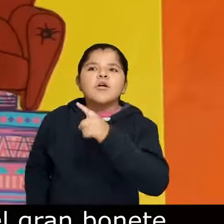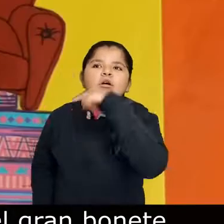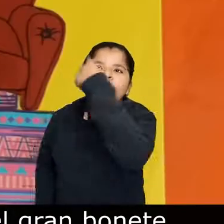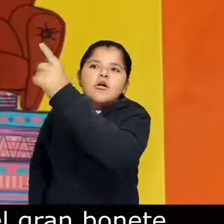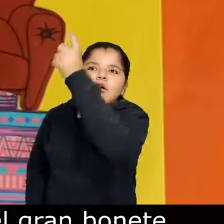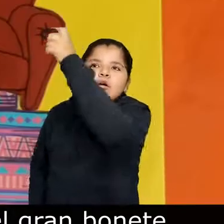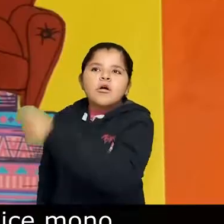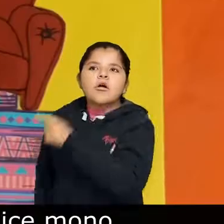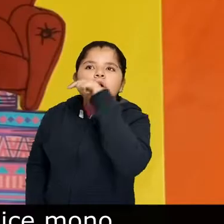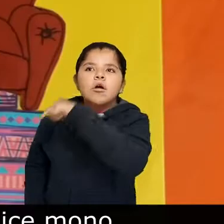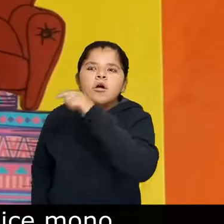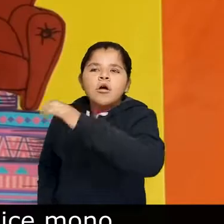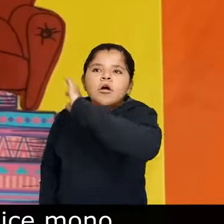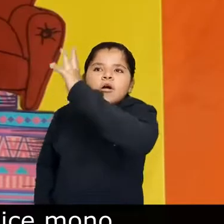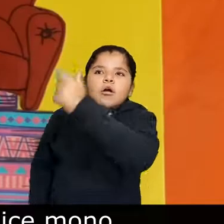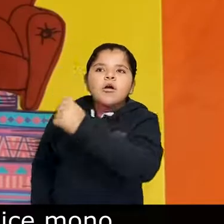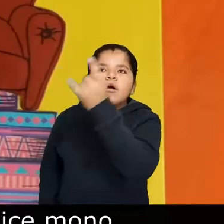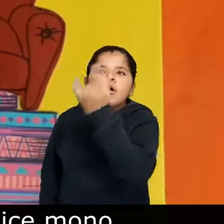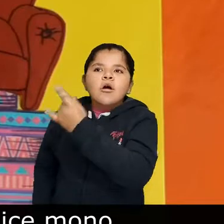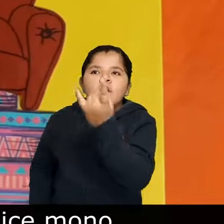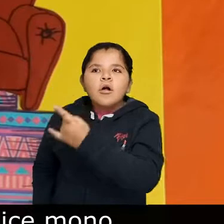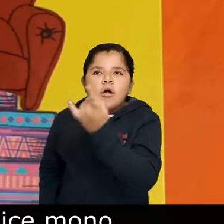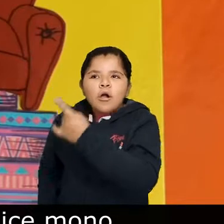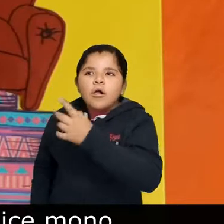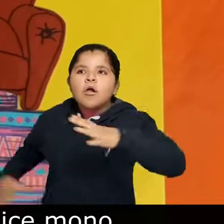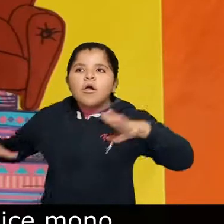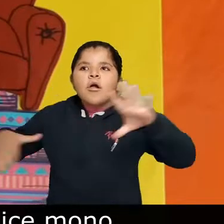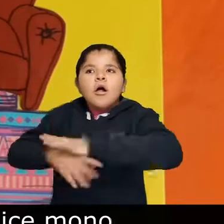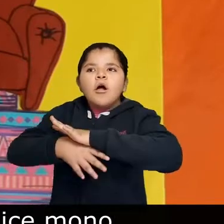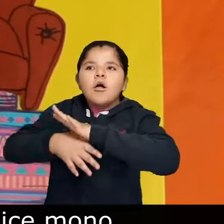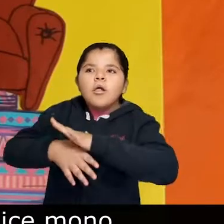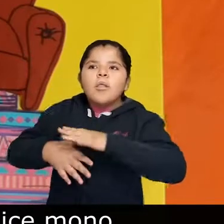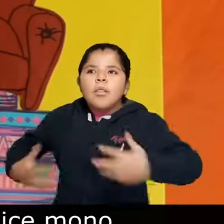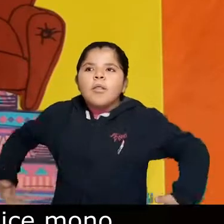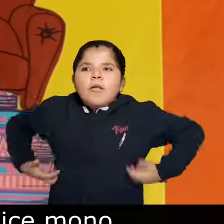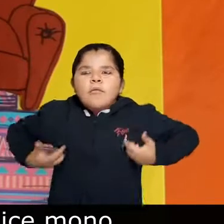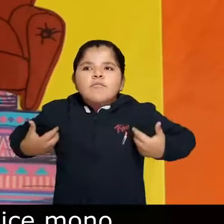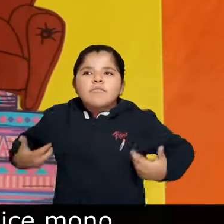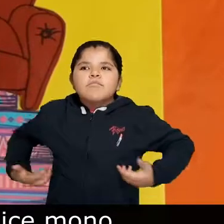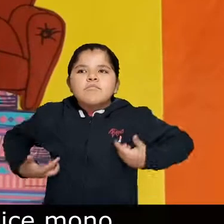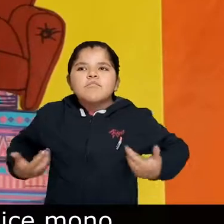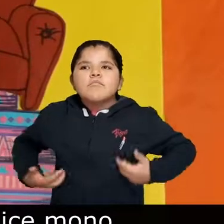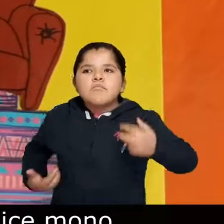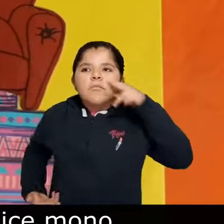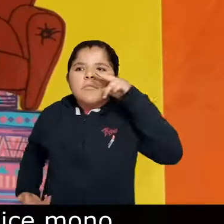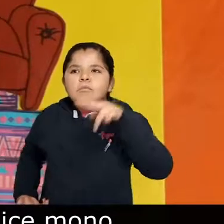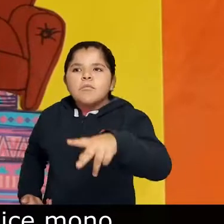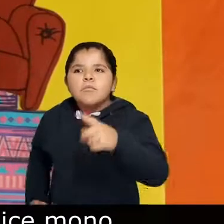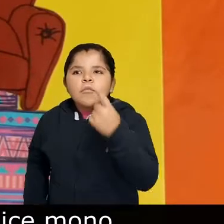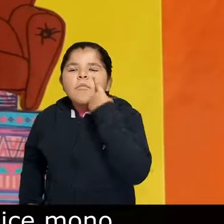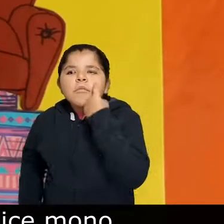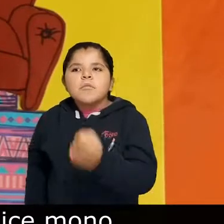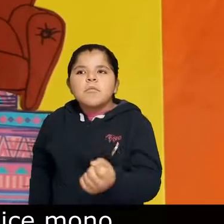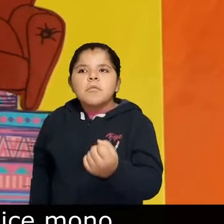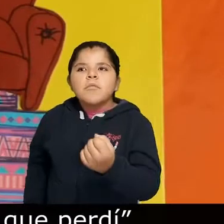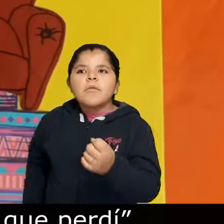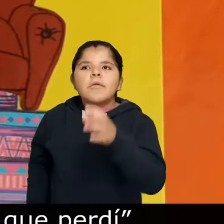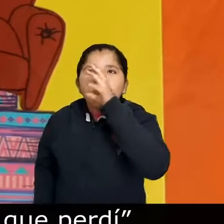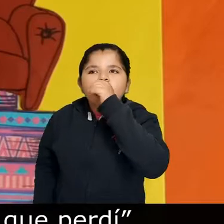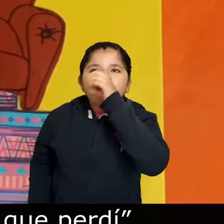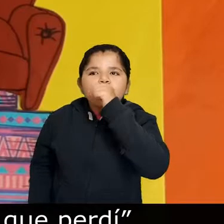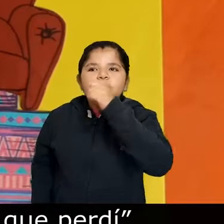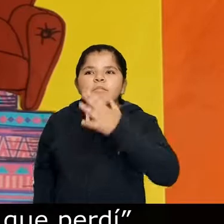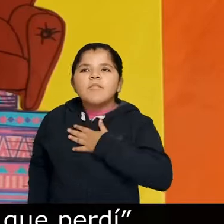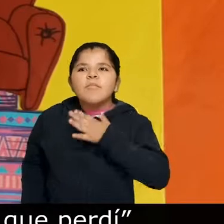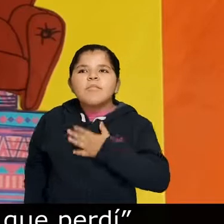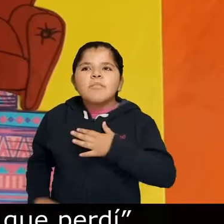tambonete Porque si con frenesí De repente dice mono Allí está